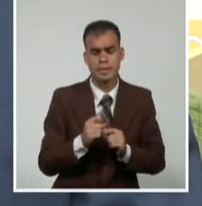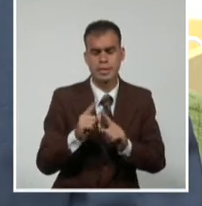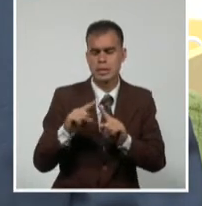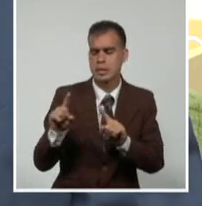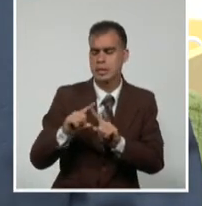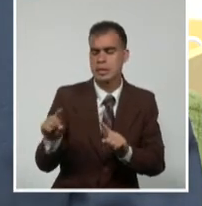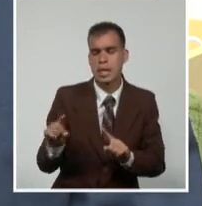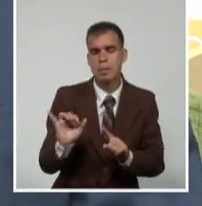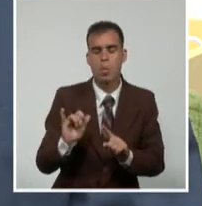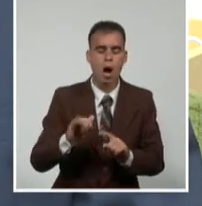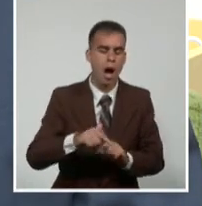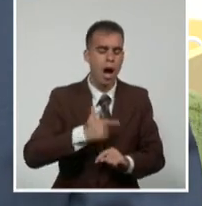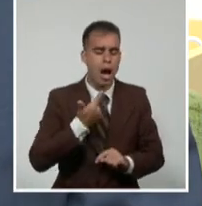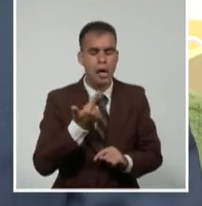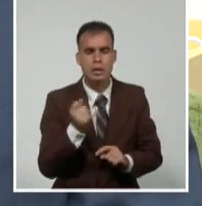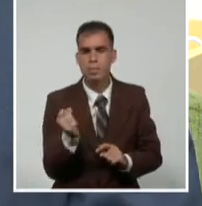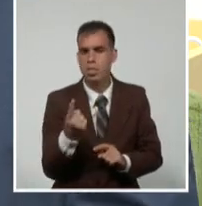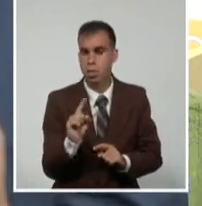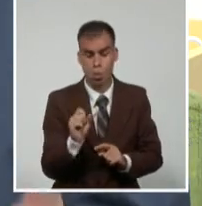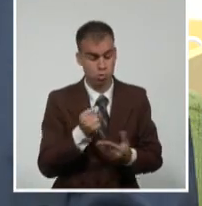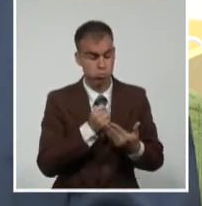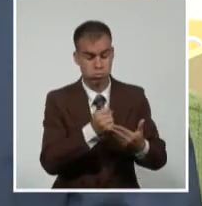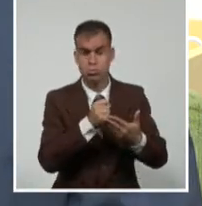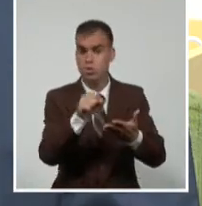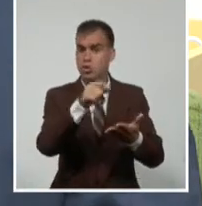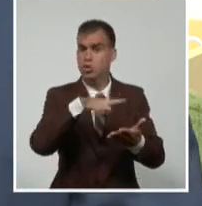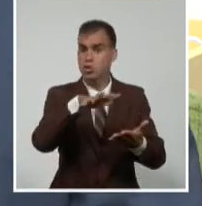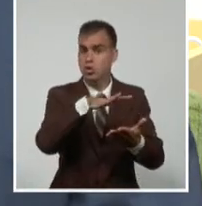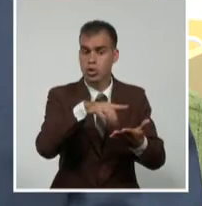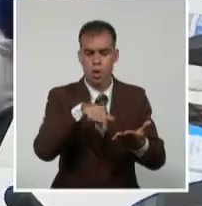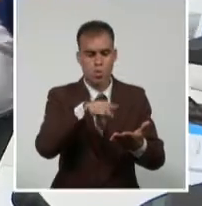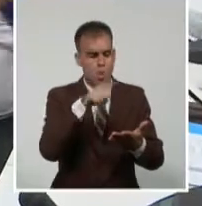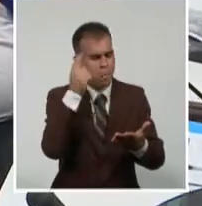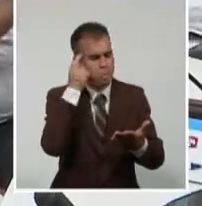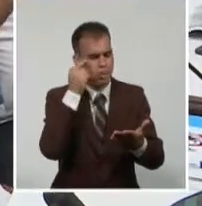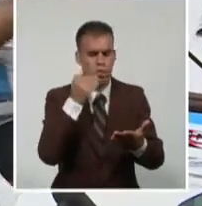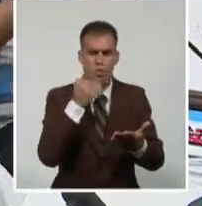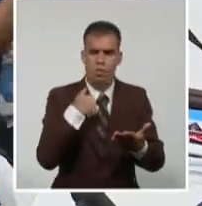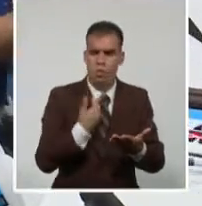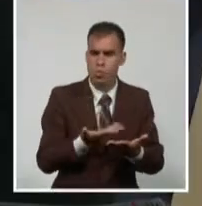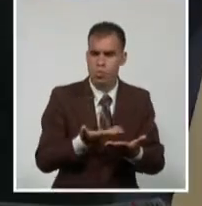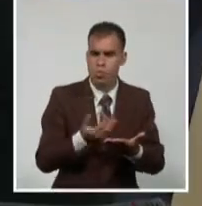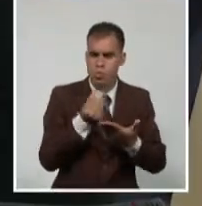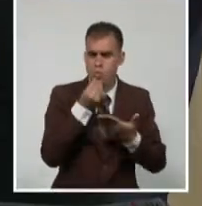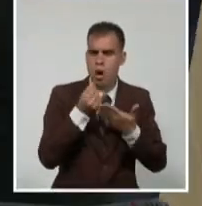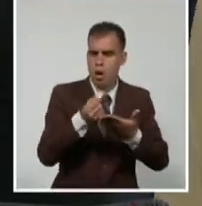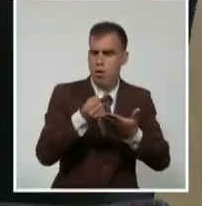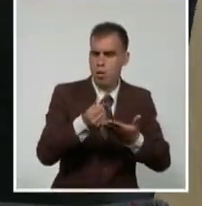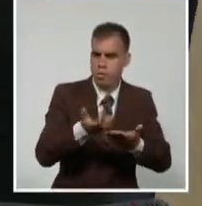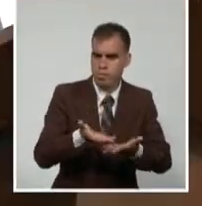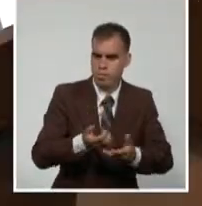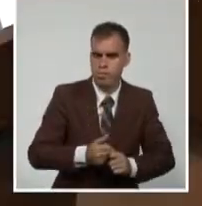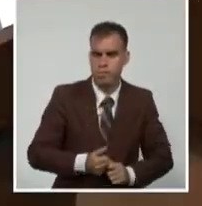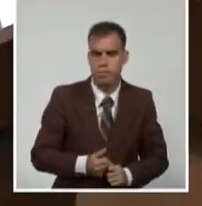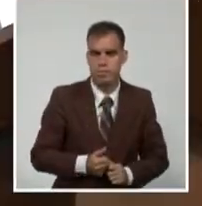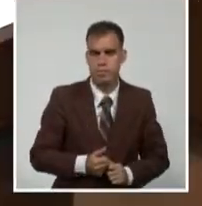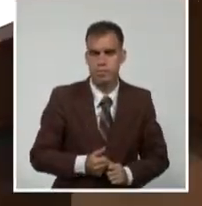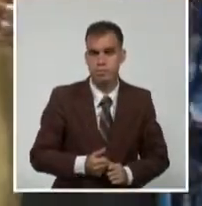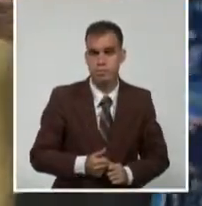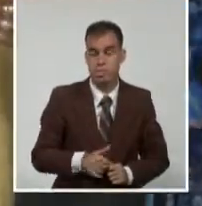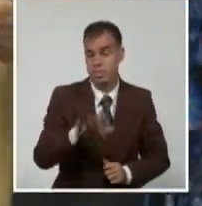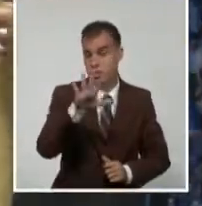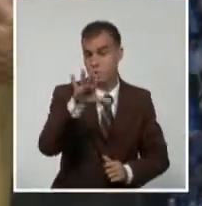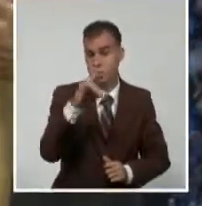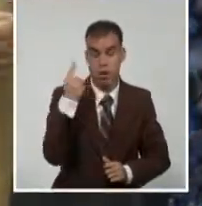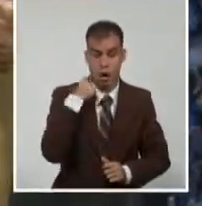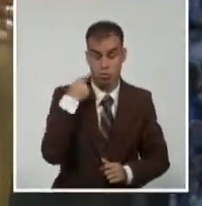ver con la creación artística, sino ha hecho un aporte a la sociedad también pensando la sociedad en su conjunto. 59 años de la UNIAC es la unión de